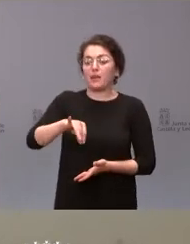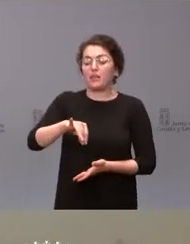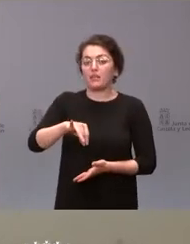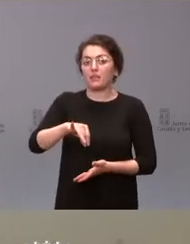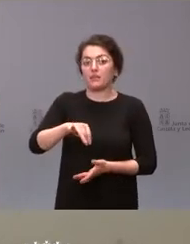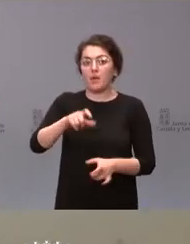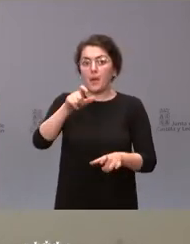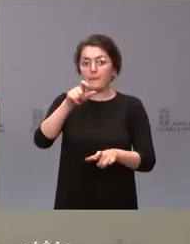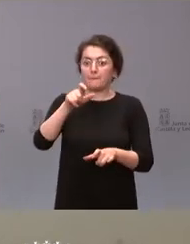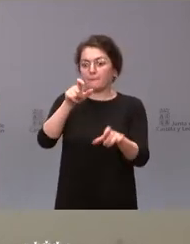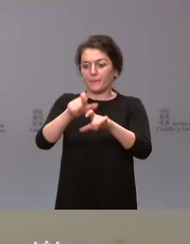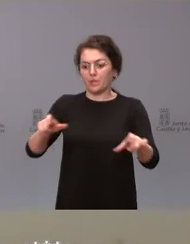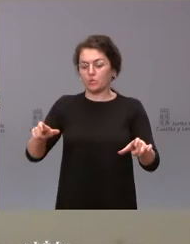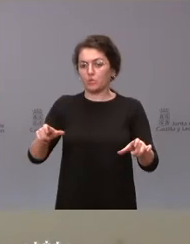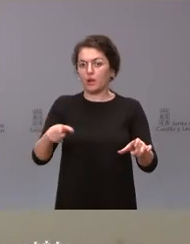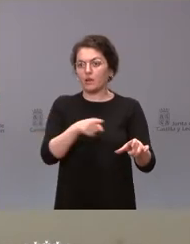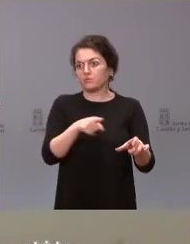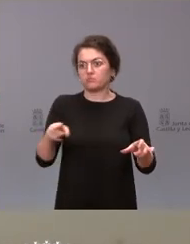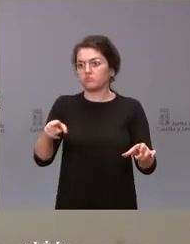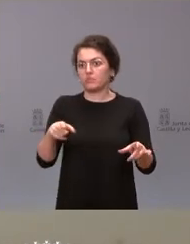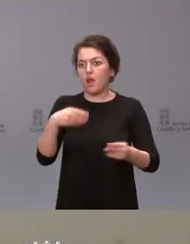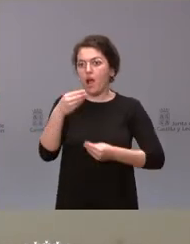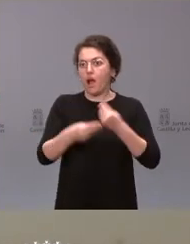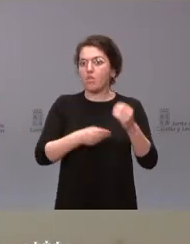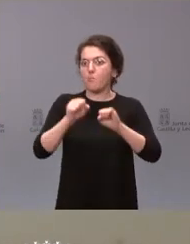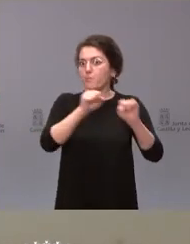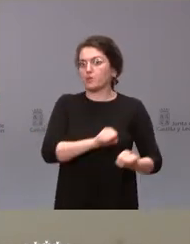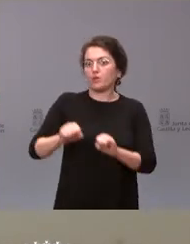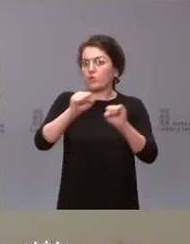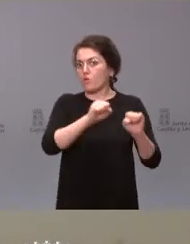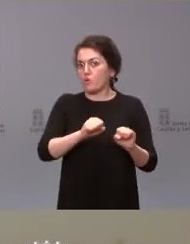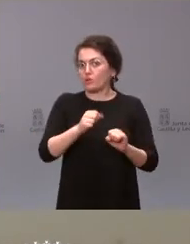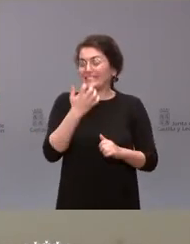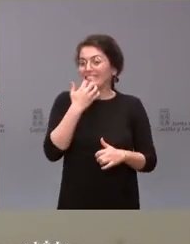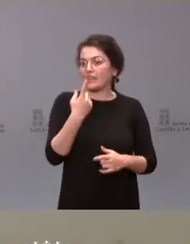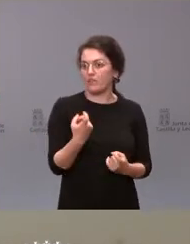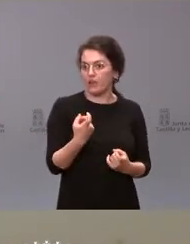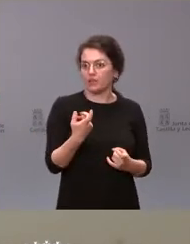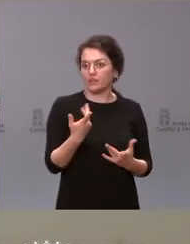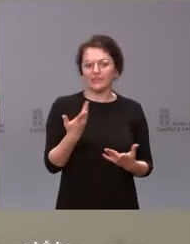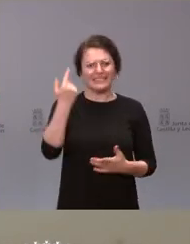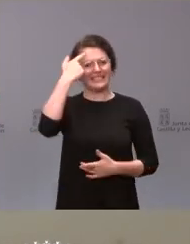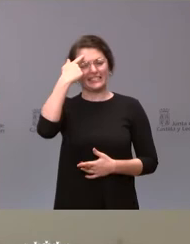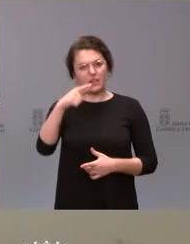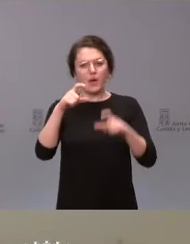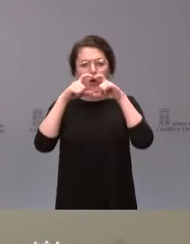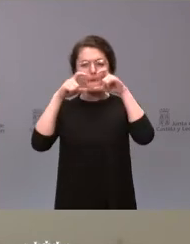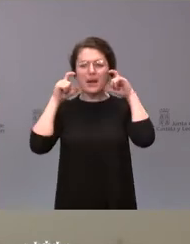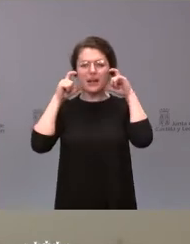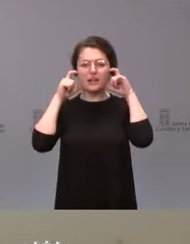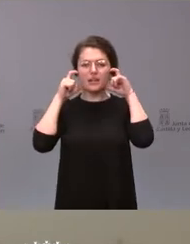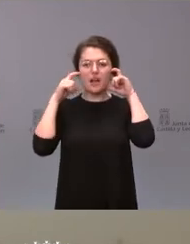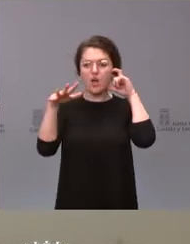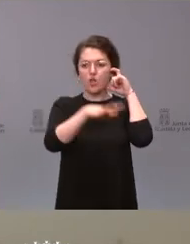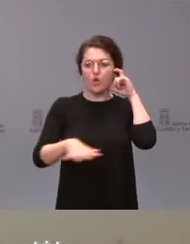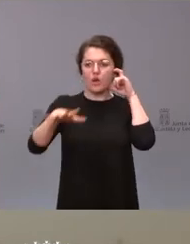autoprotección que sean precisas y usted sabe que no es obligatorio el uso de la mascarilla en espacios